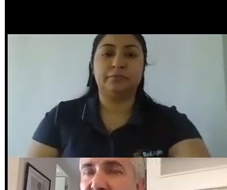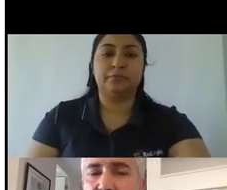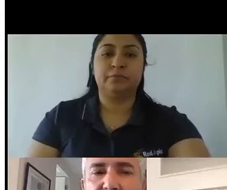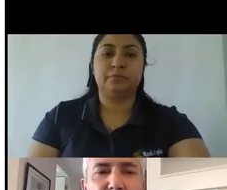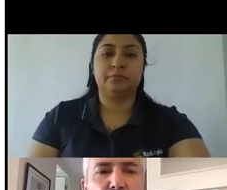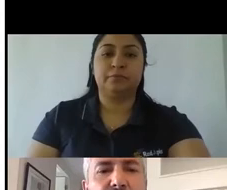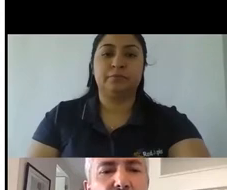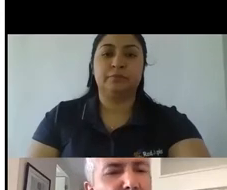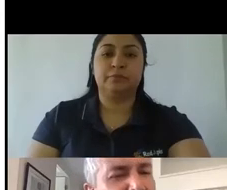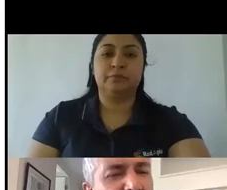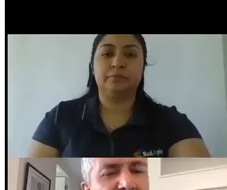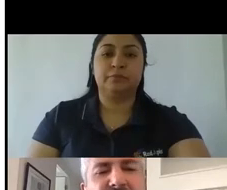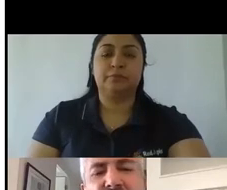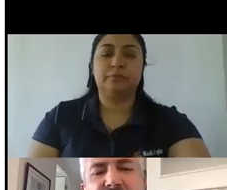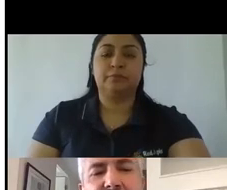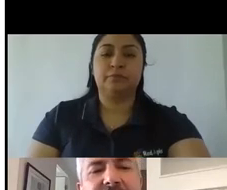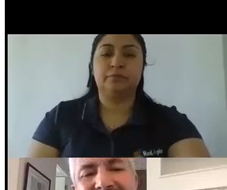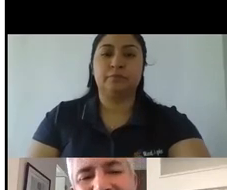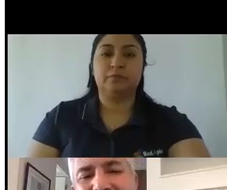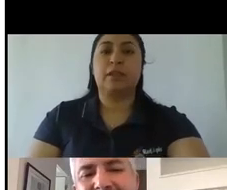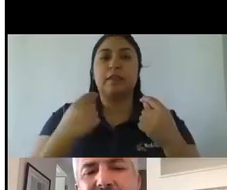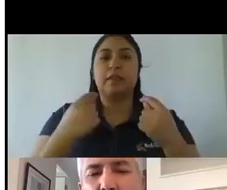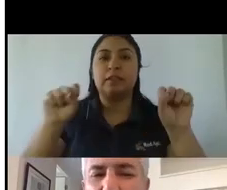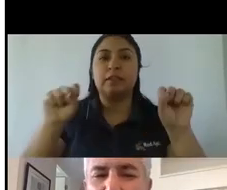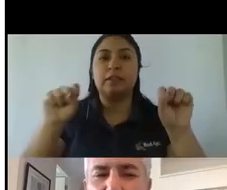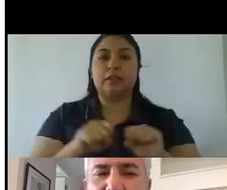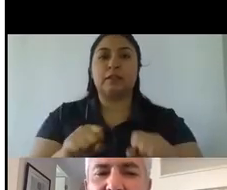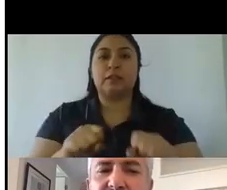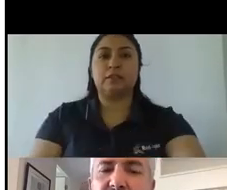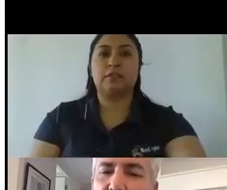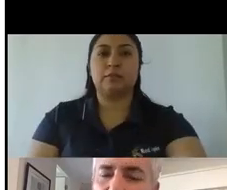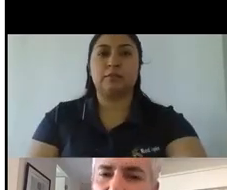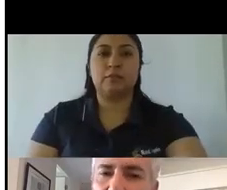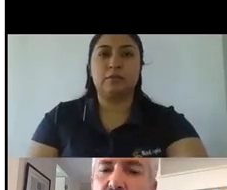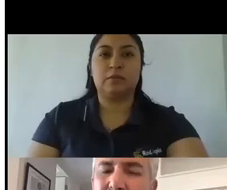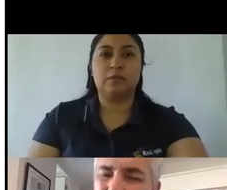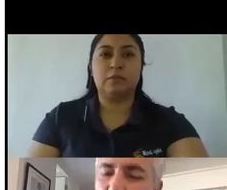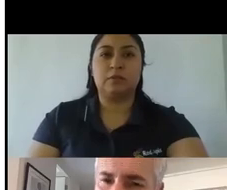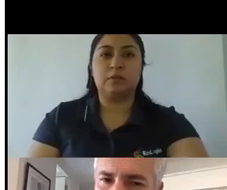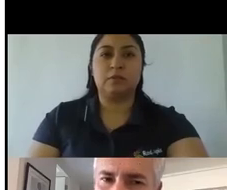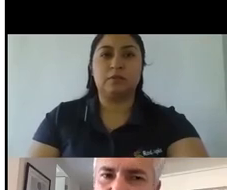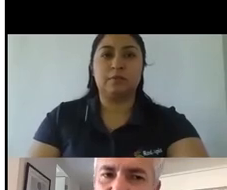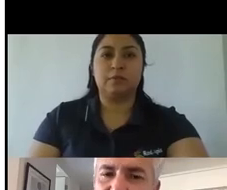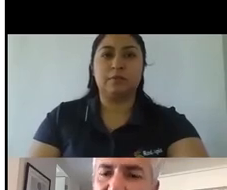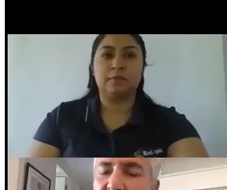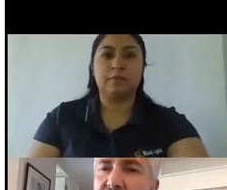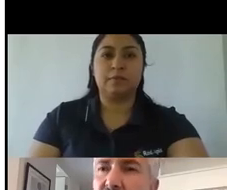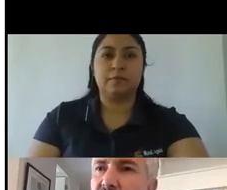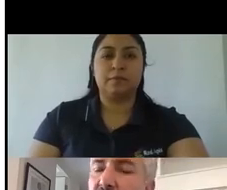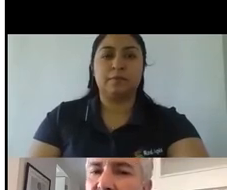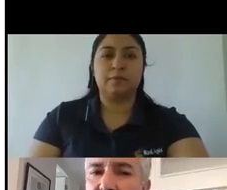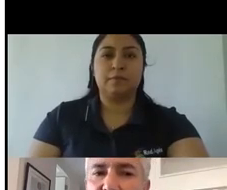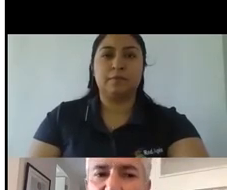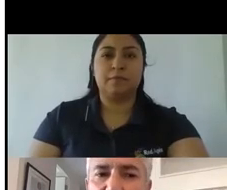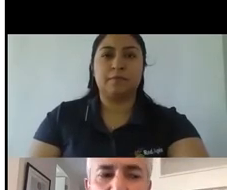sistematizarlo también un poquitito administrar una crisis significa entregarle todo el tiempo al presente y poco para el futuro eso es lo que pasa en definitiva cada vez que